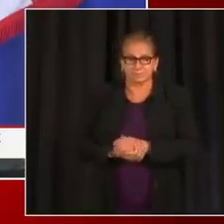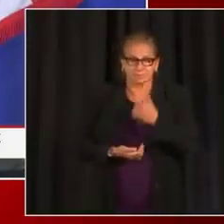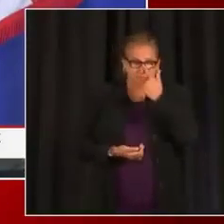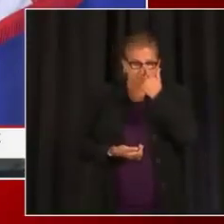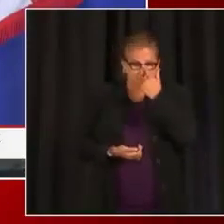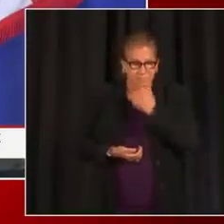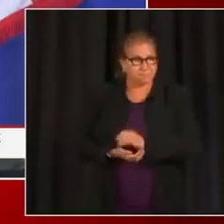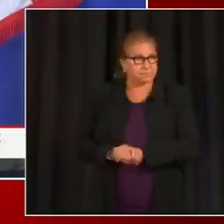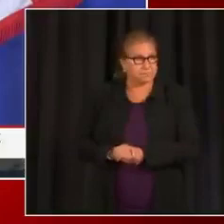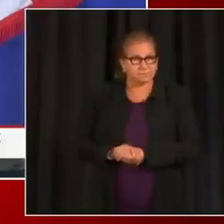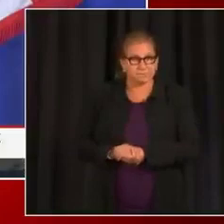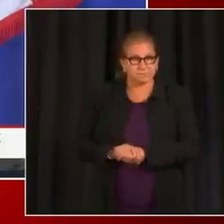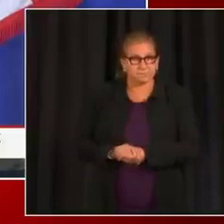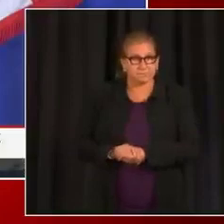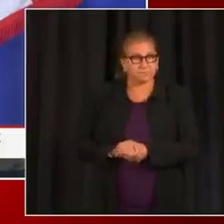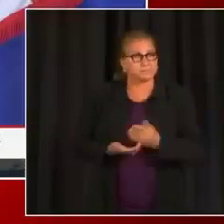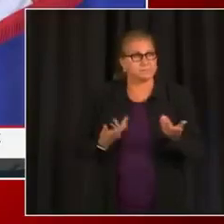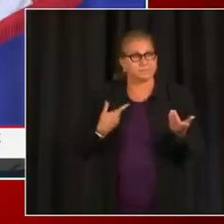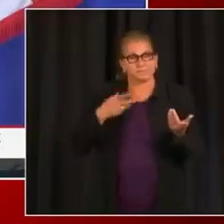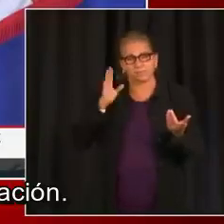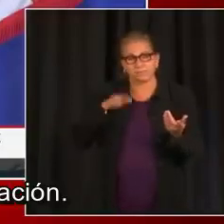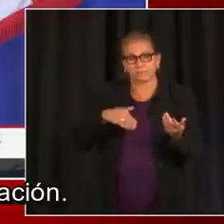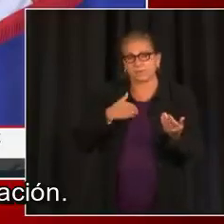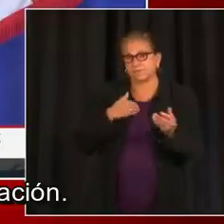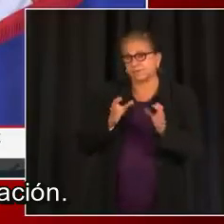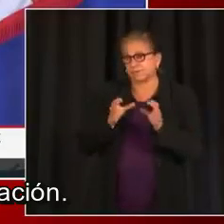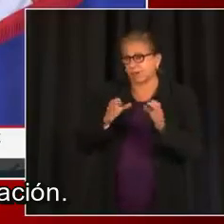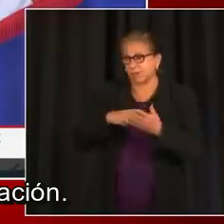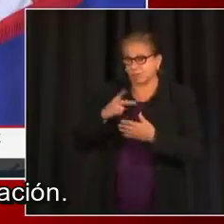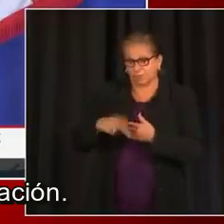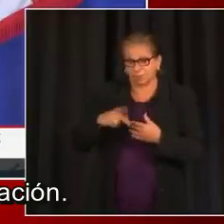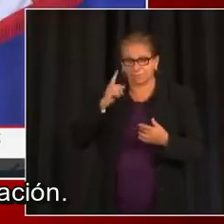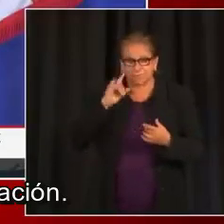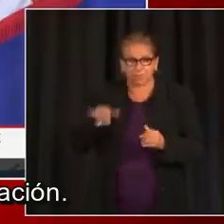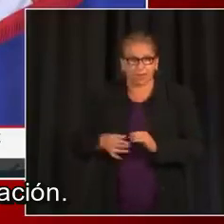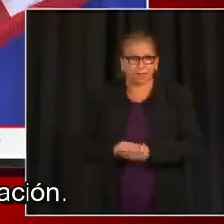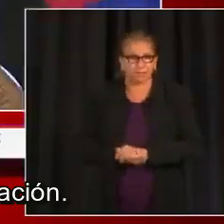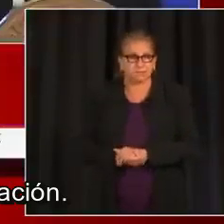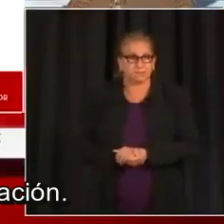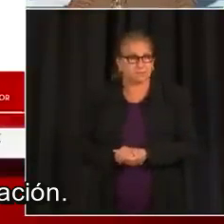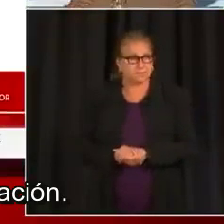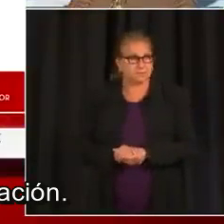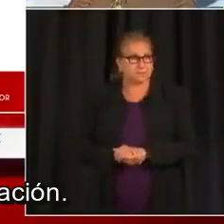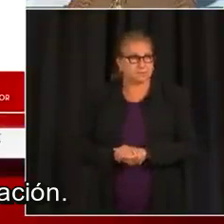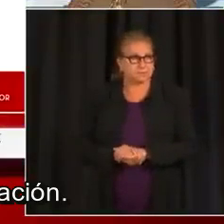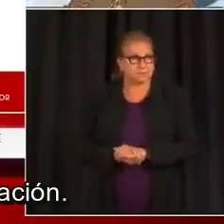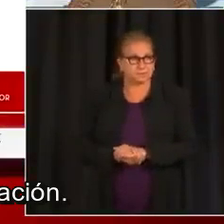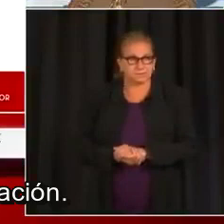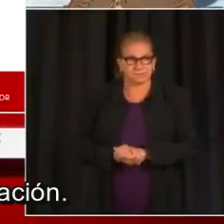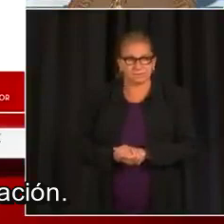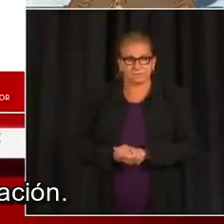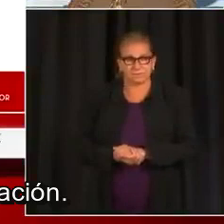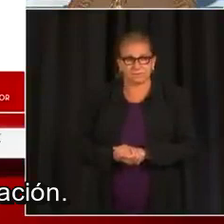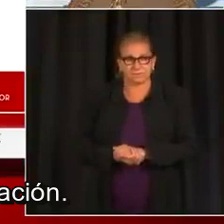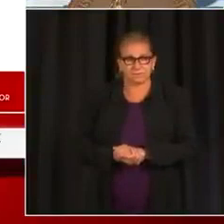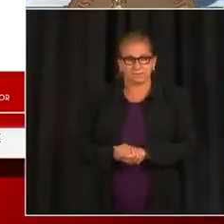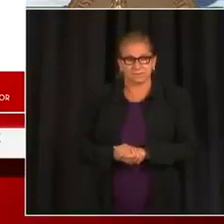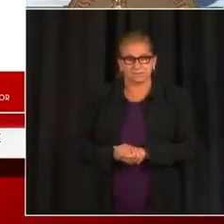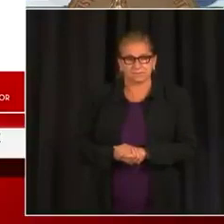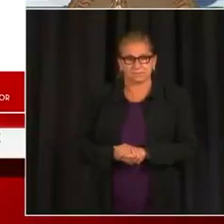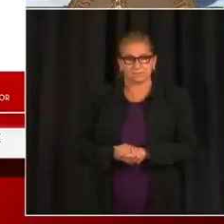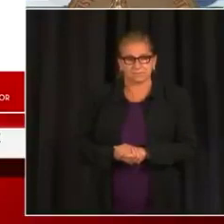y tenemos un programa de certificación. empezamos, como saben,